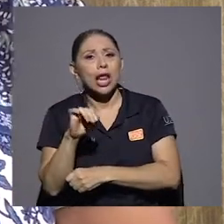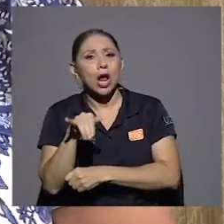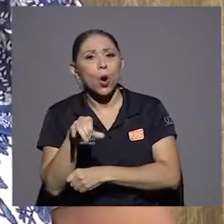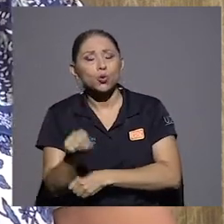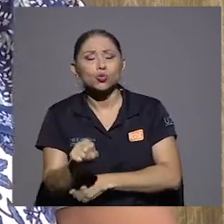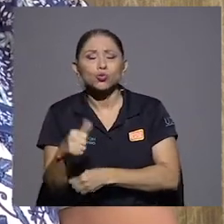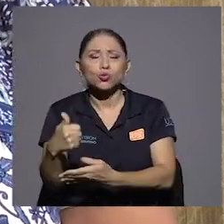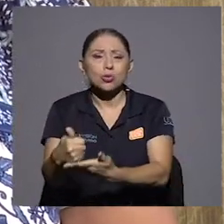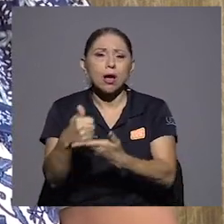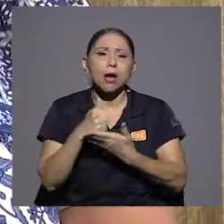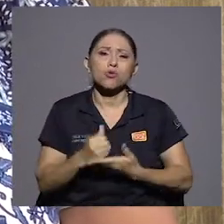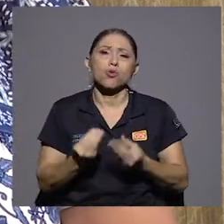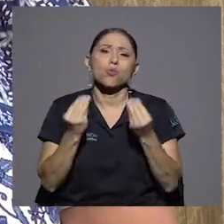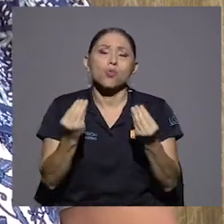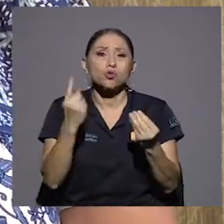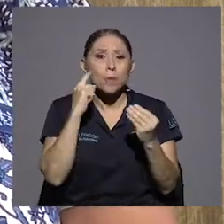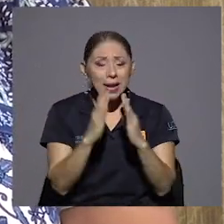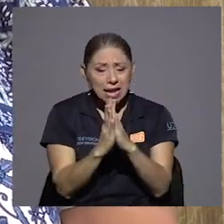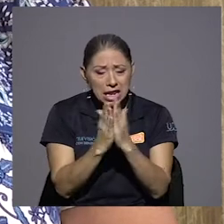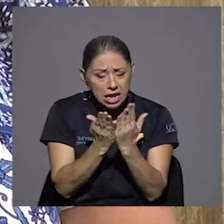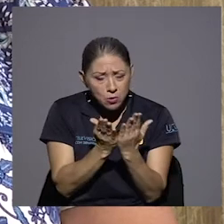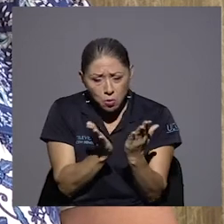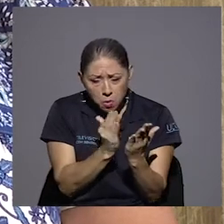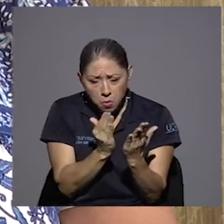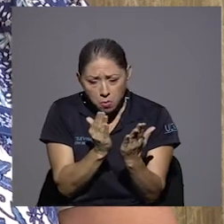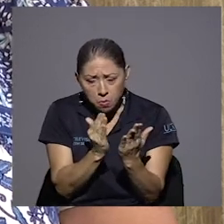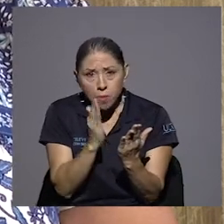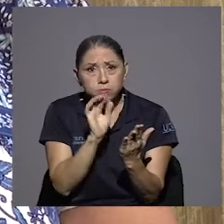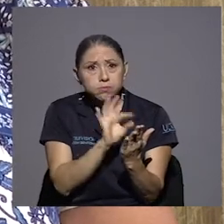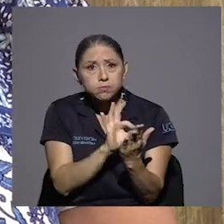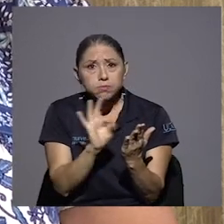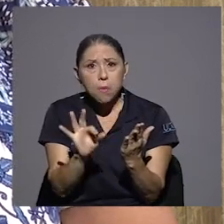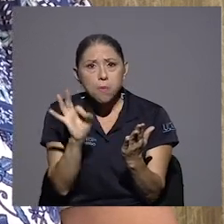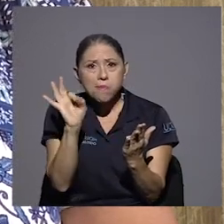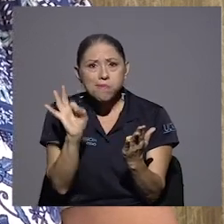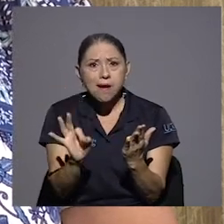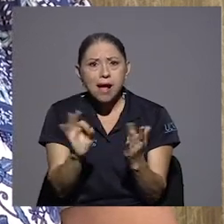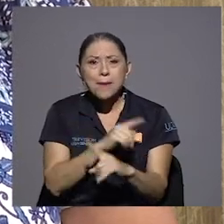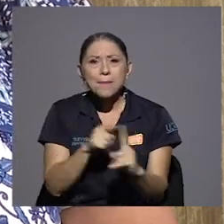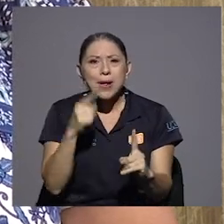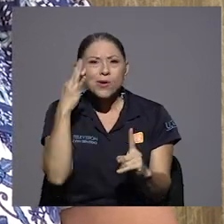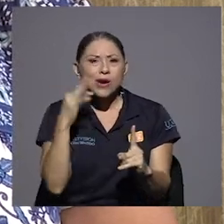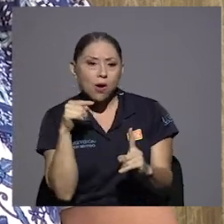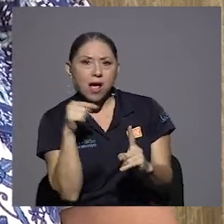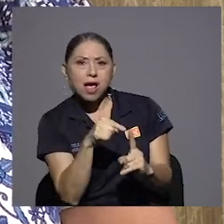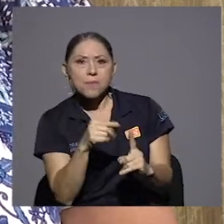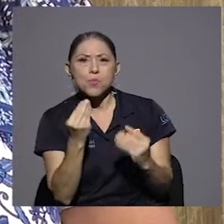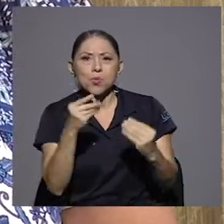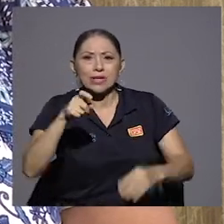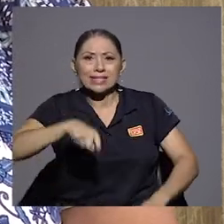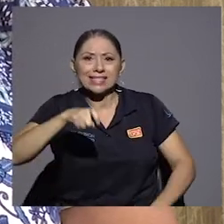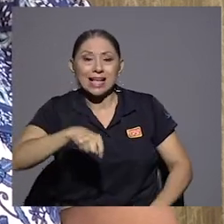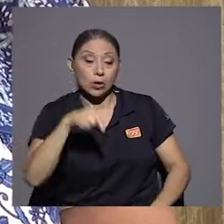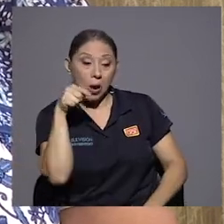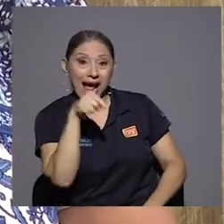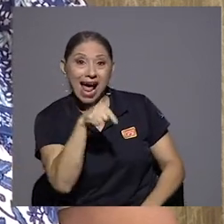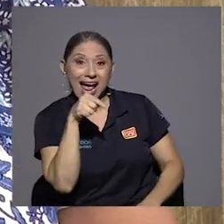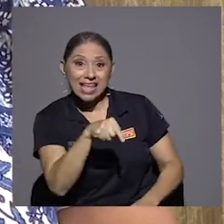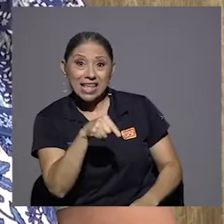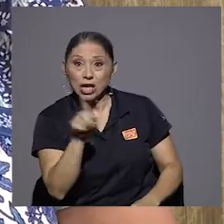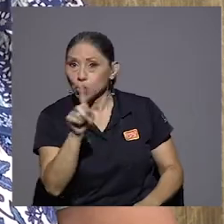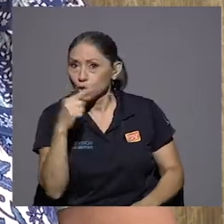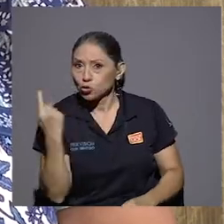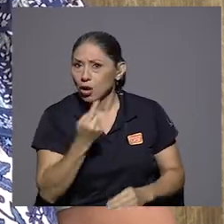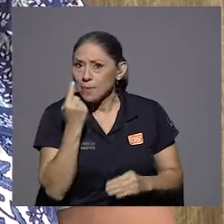trabajo de montaje del libro. Y creo que el libro era muy necesario. Porque en ese libro se recopila no solo muchas